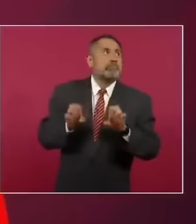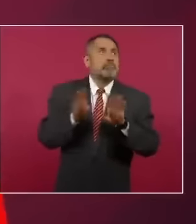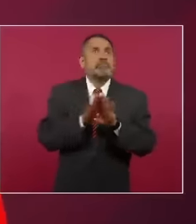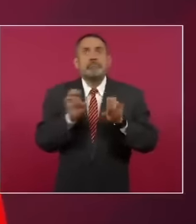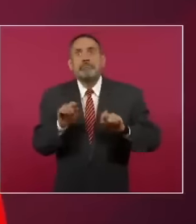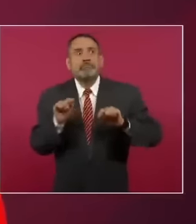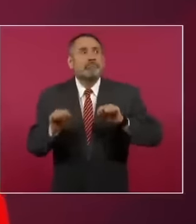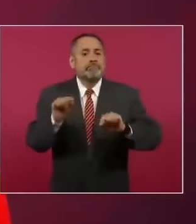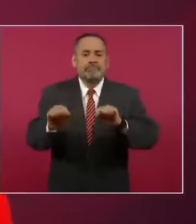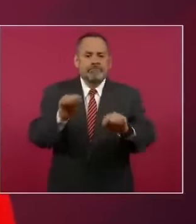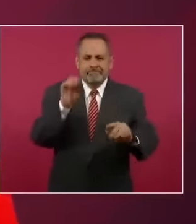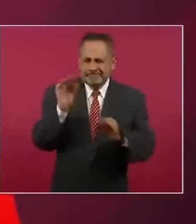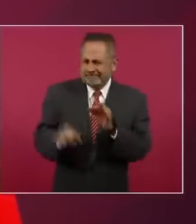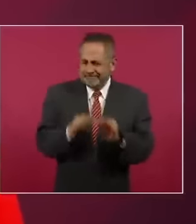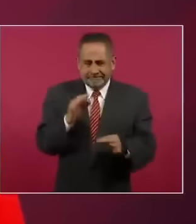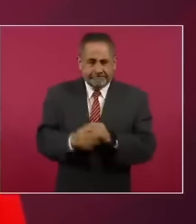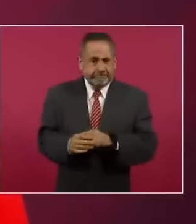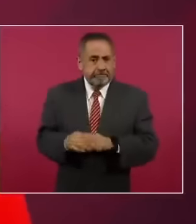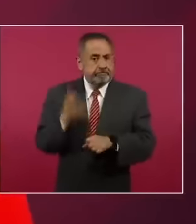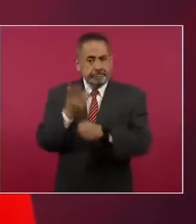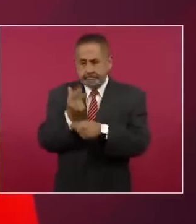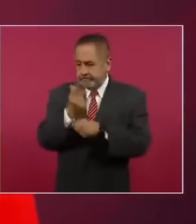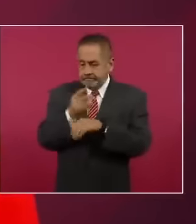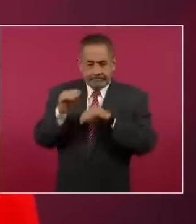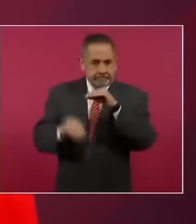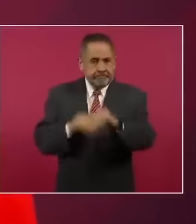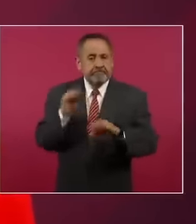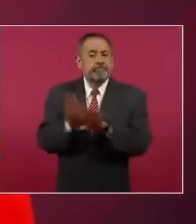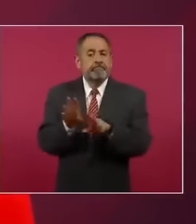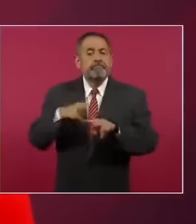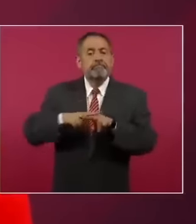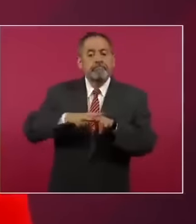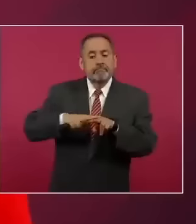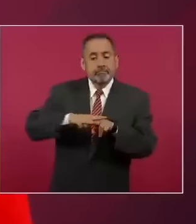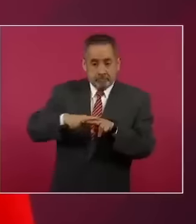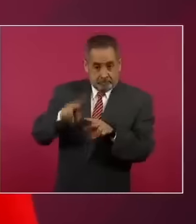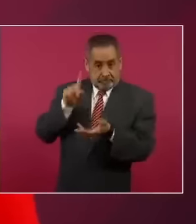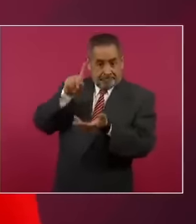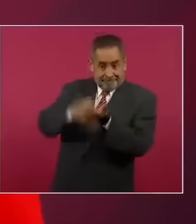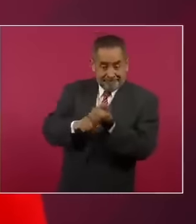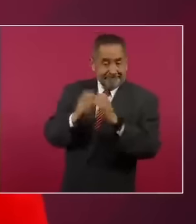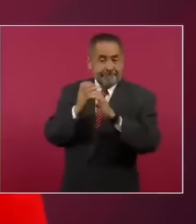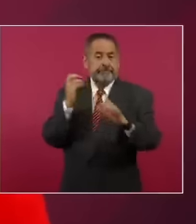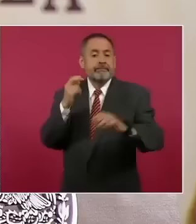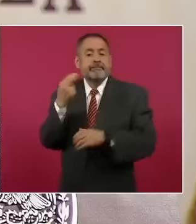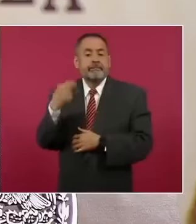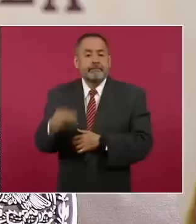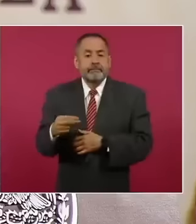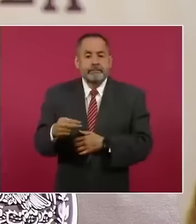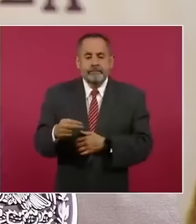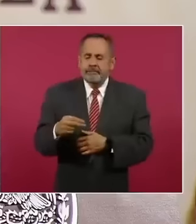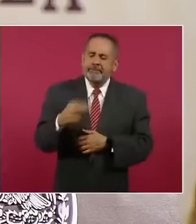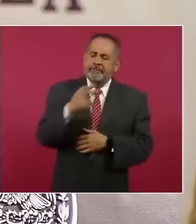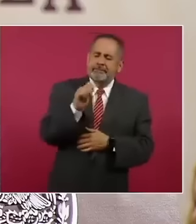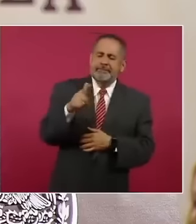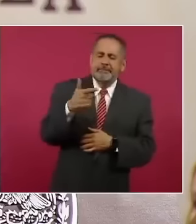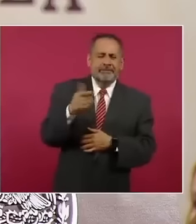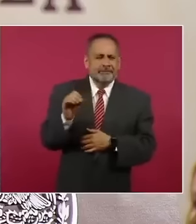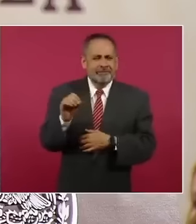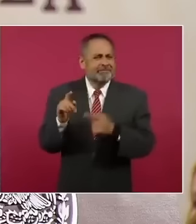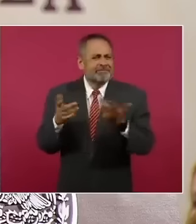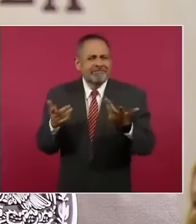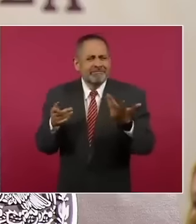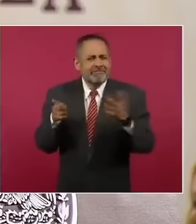para esto hemos también equipado a este tren con un sistema que se llama Health Hub. Este